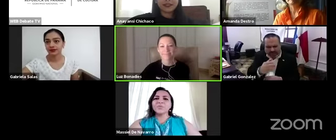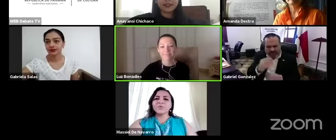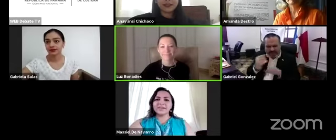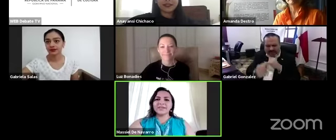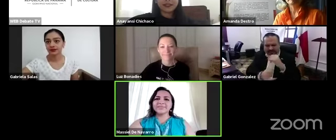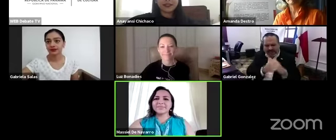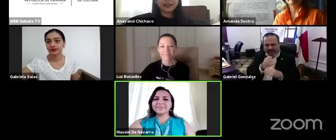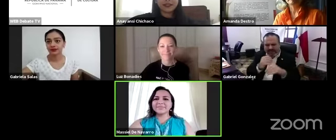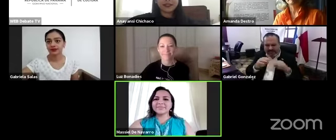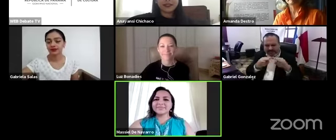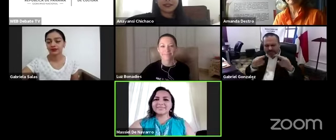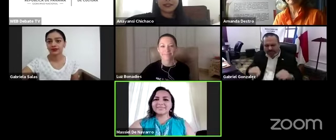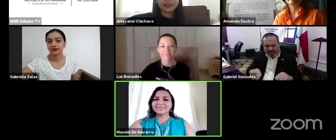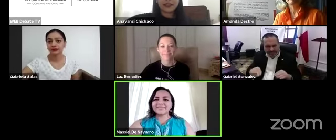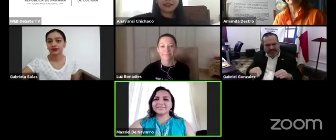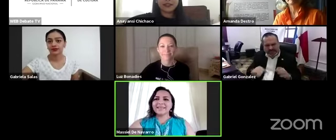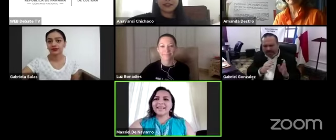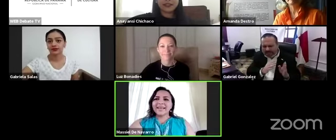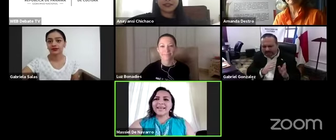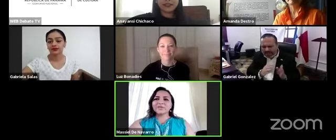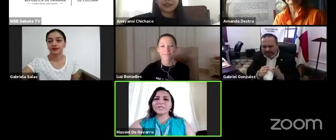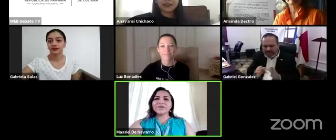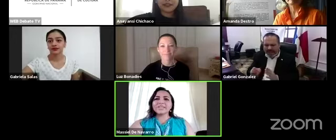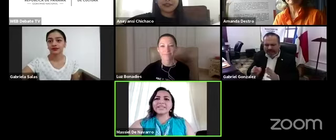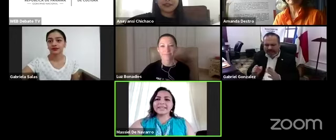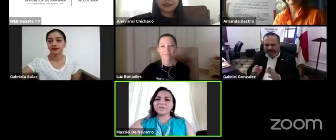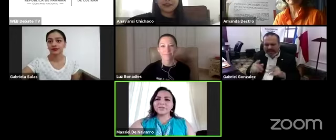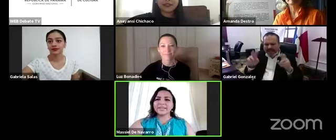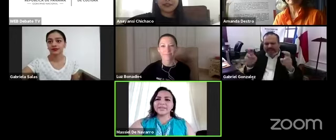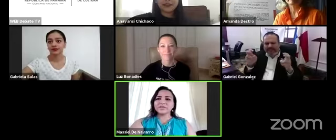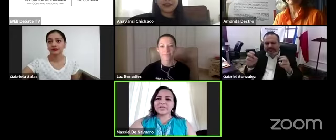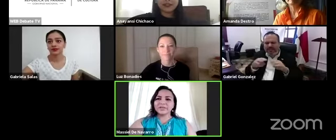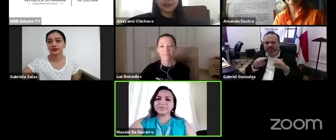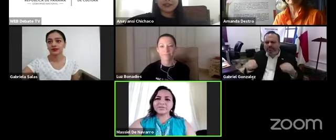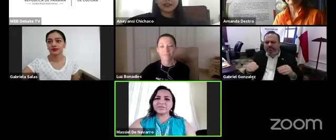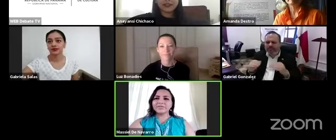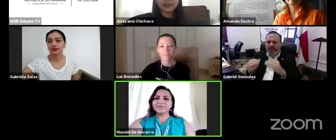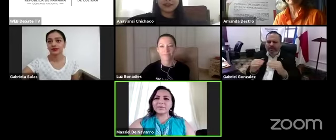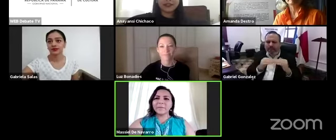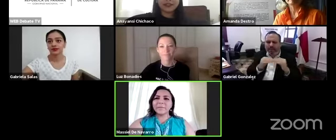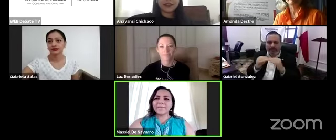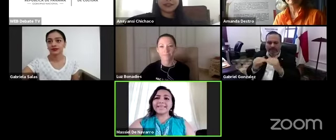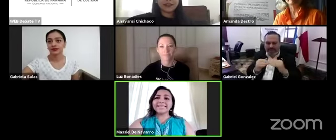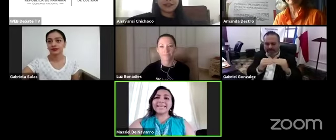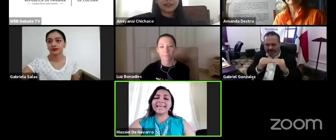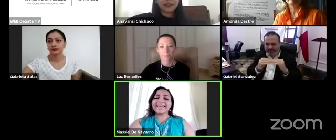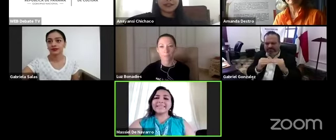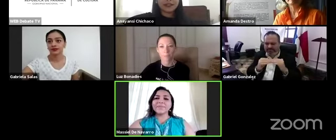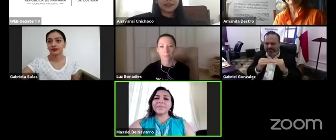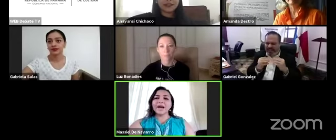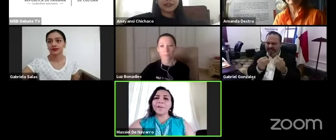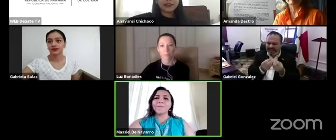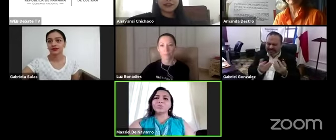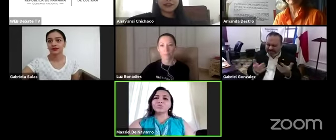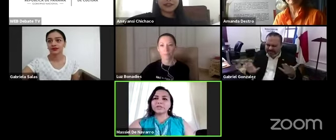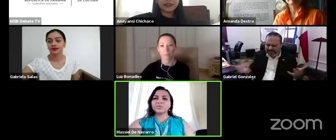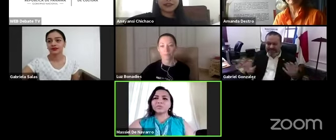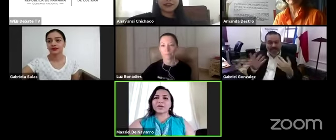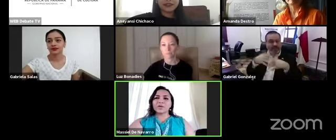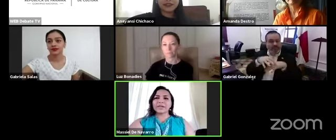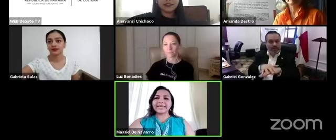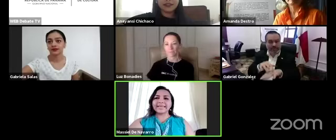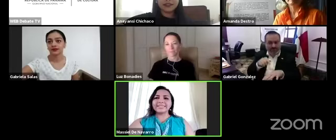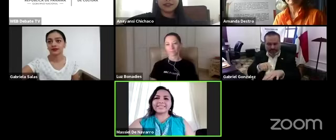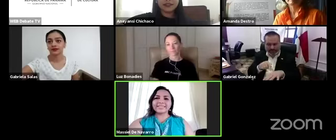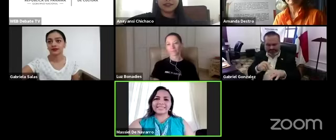Muy bien. El Consejo Internacional de Museos plantea el tema Museos